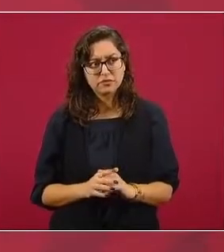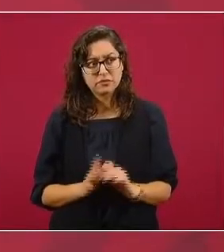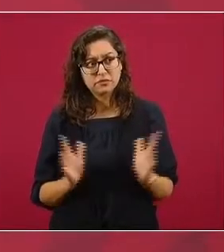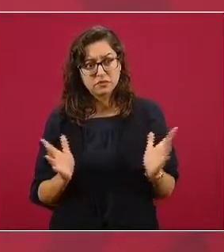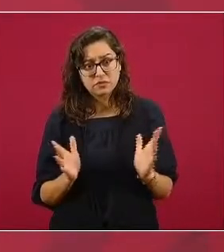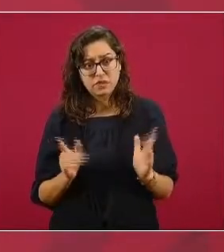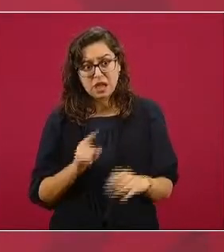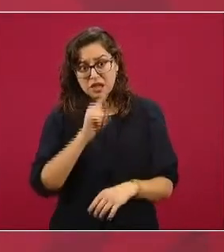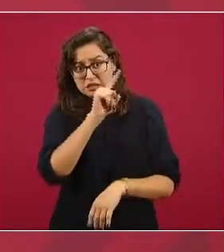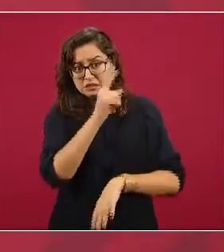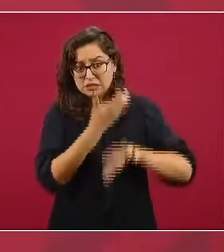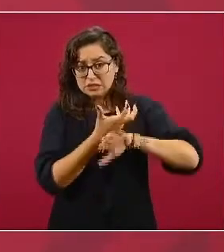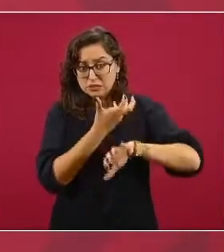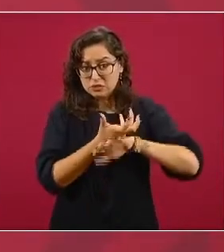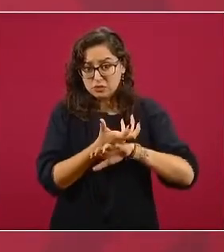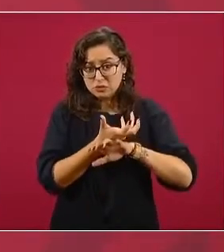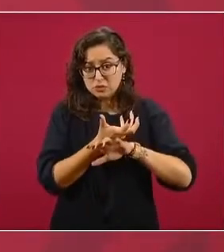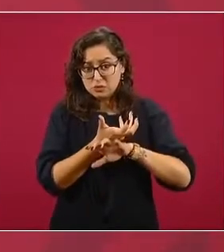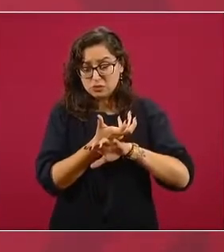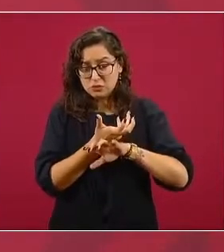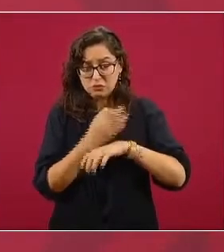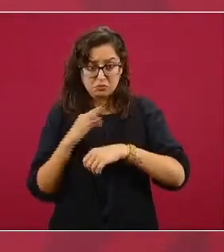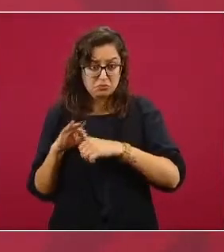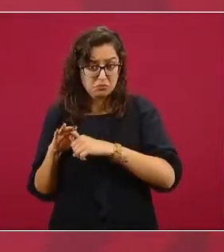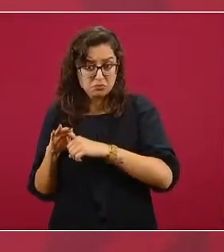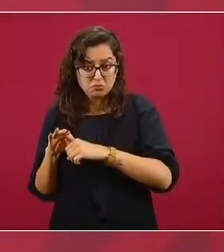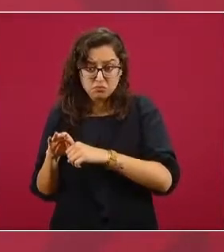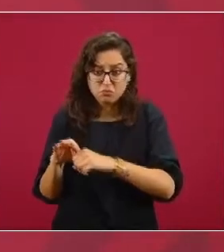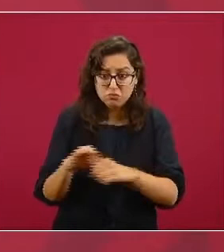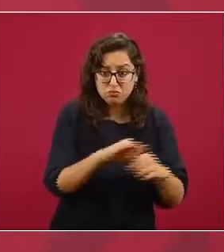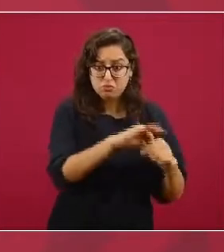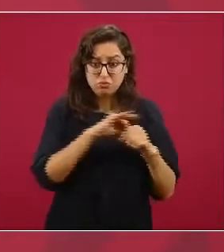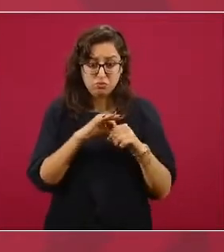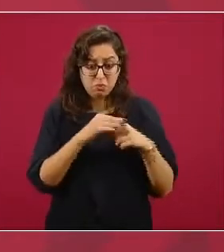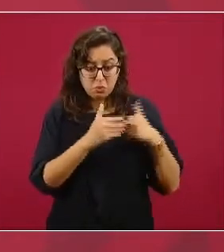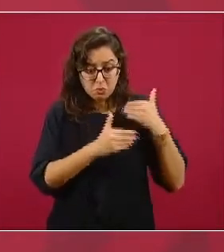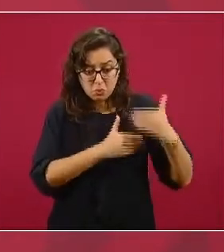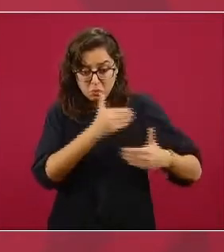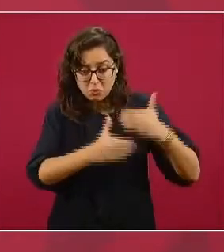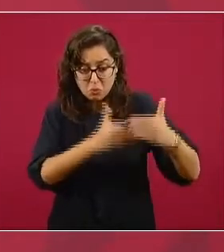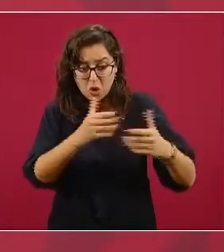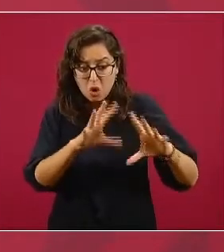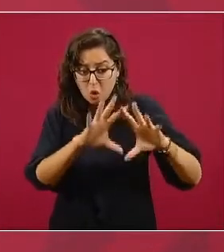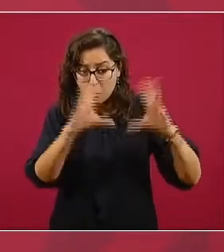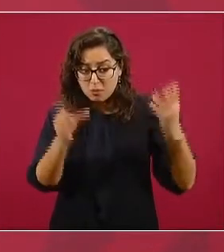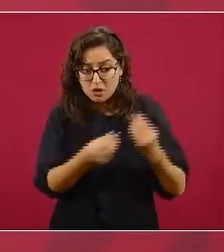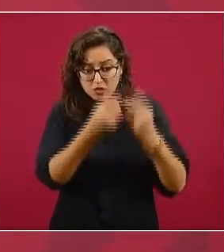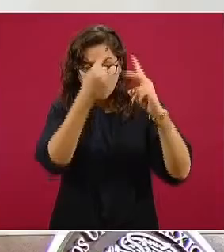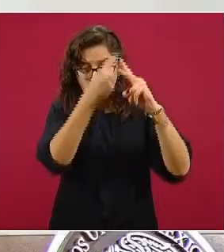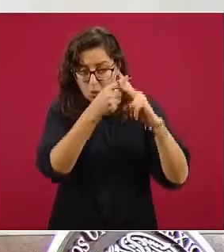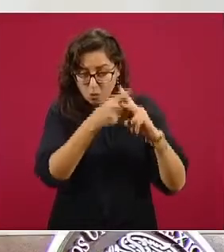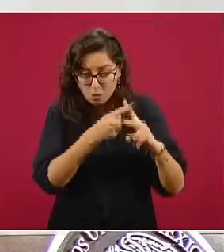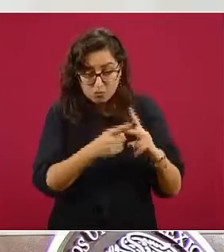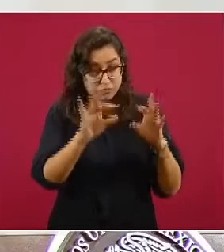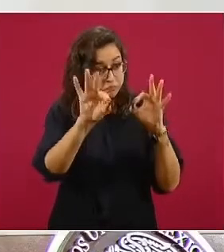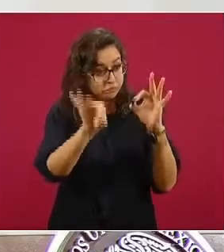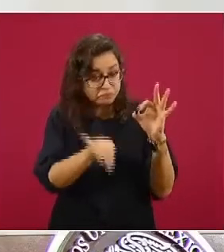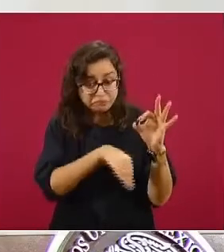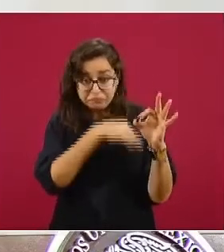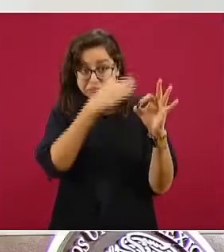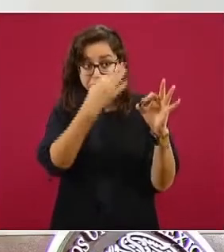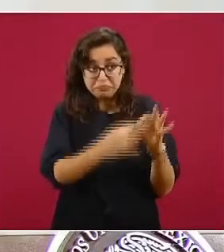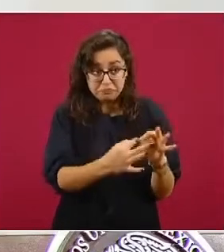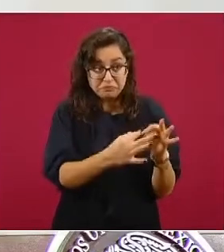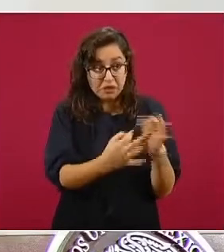de llevar a cabo todo el proceso legal y en ese